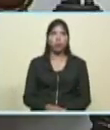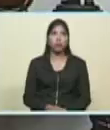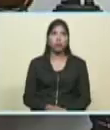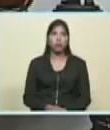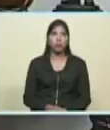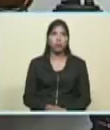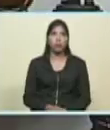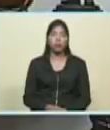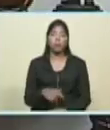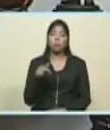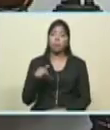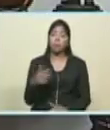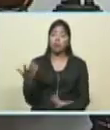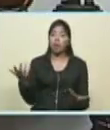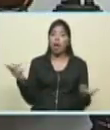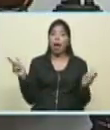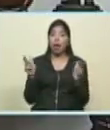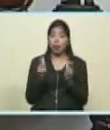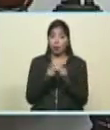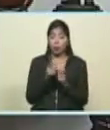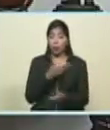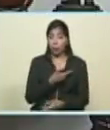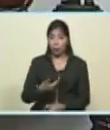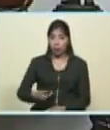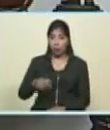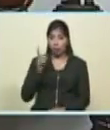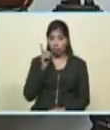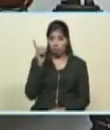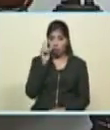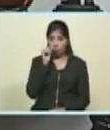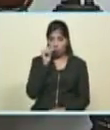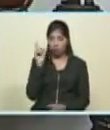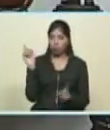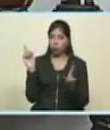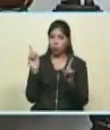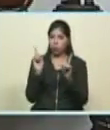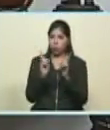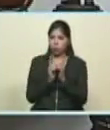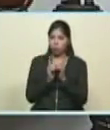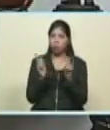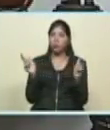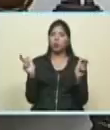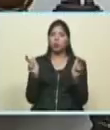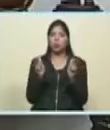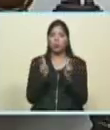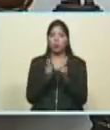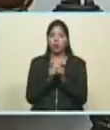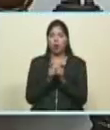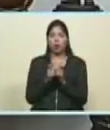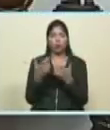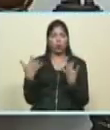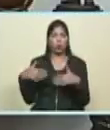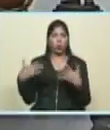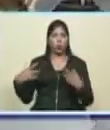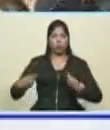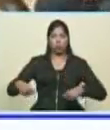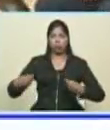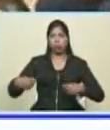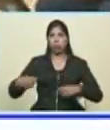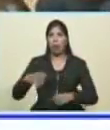esta reunión con el presidente de Kazajistán fue también de grandes lecciones, un hombre de mucha experiencia,